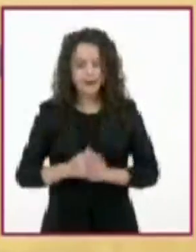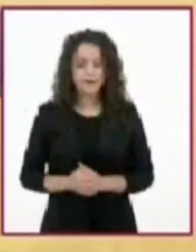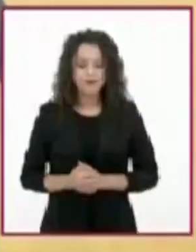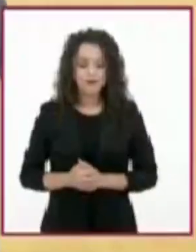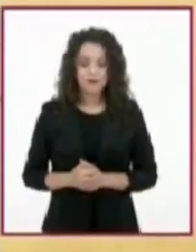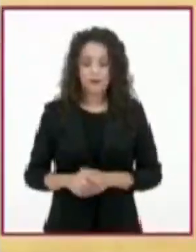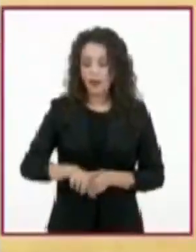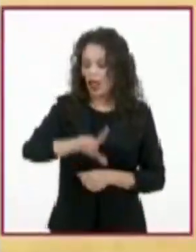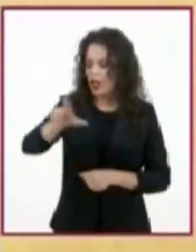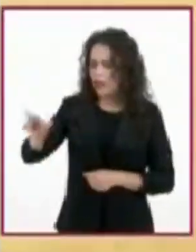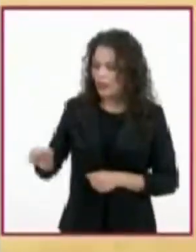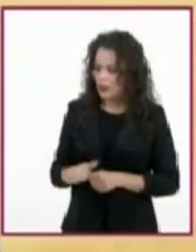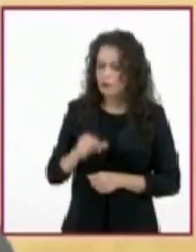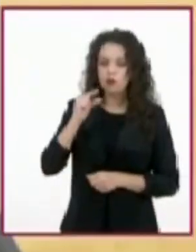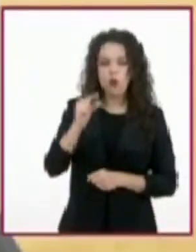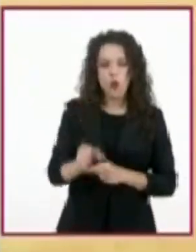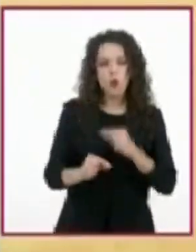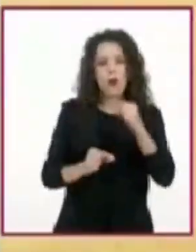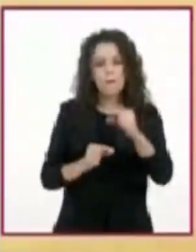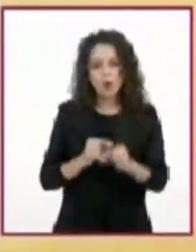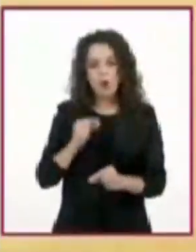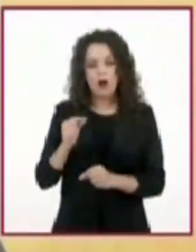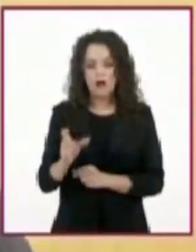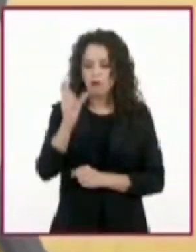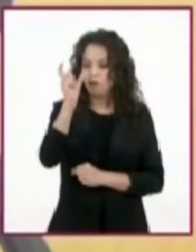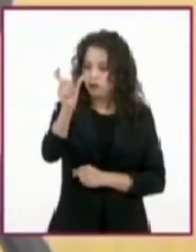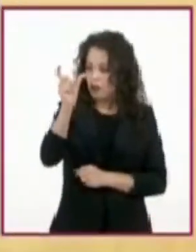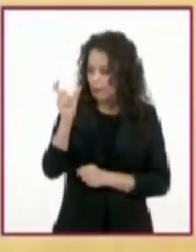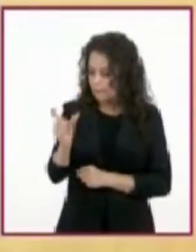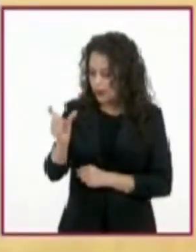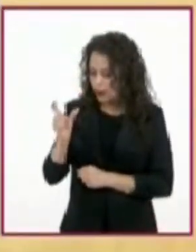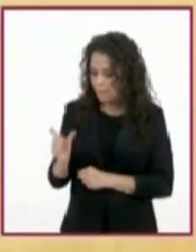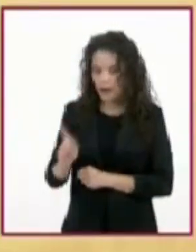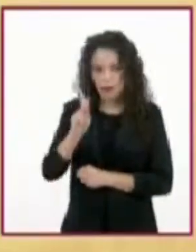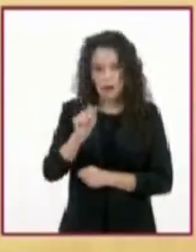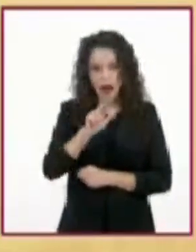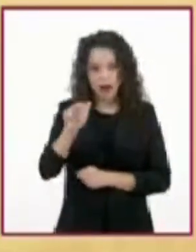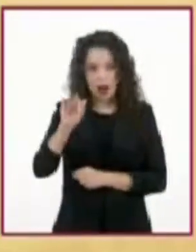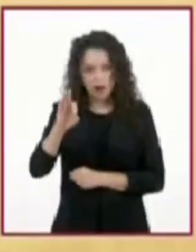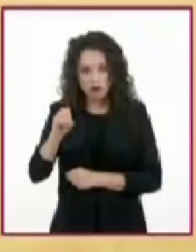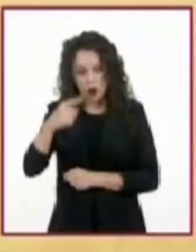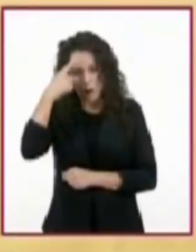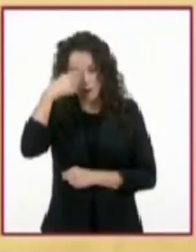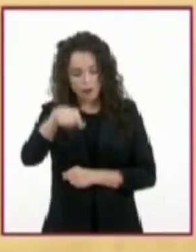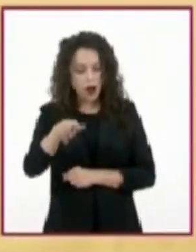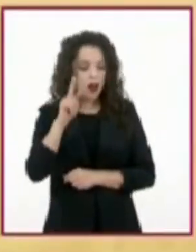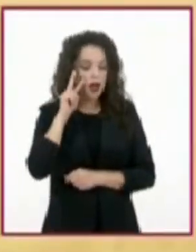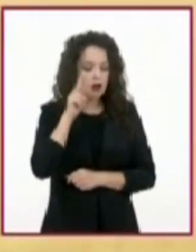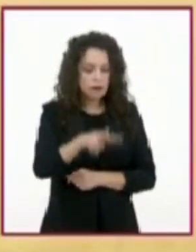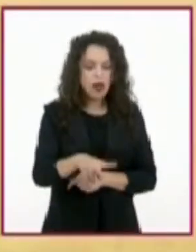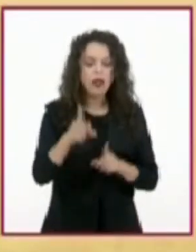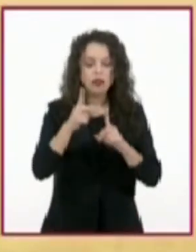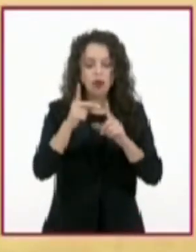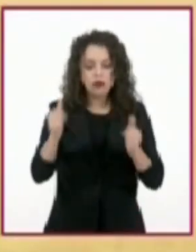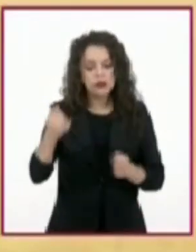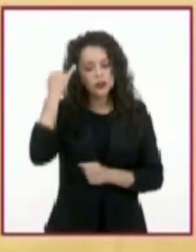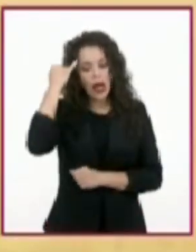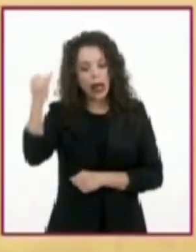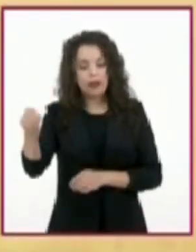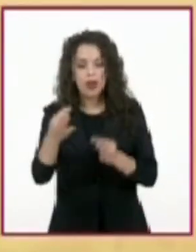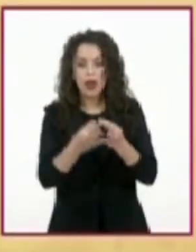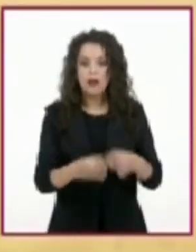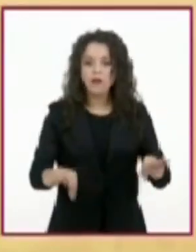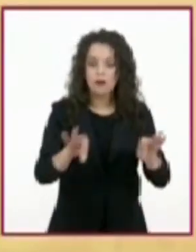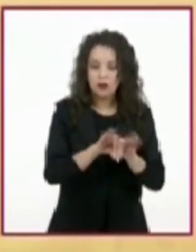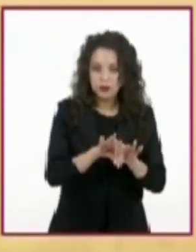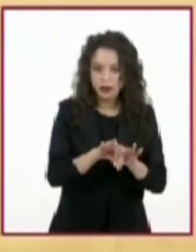desmenuzamos poco a poco los párrafos de los textos para identificar las ideas principales, las cuales también subrayamos